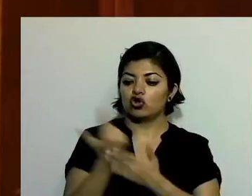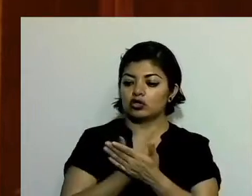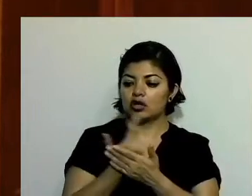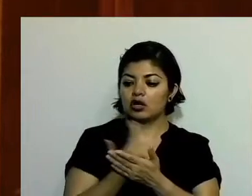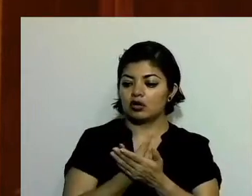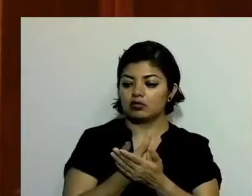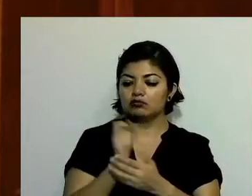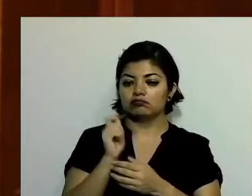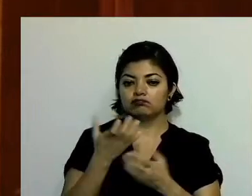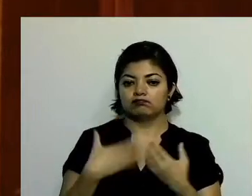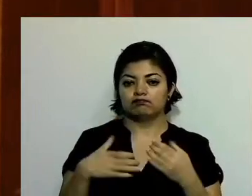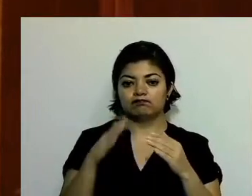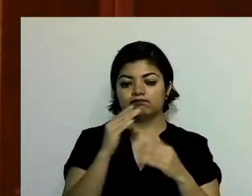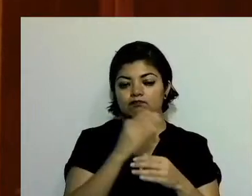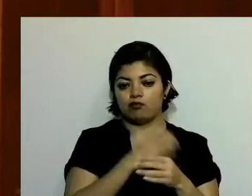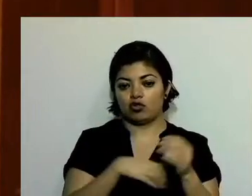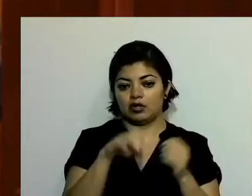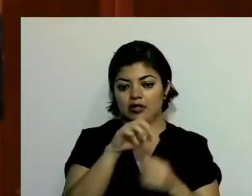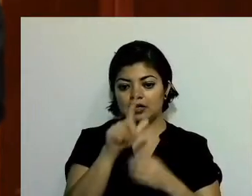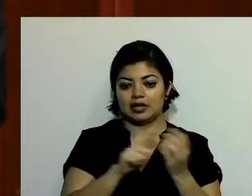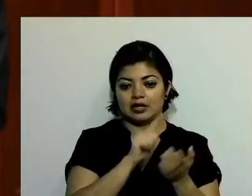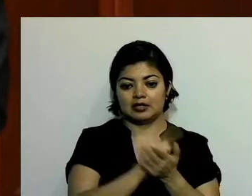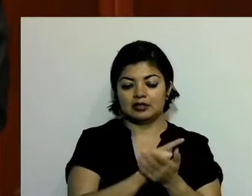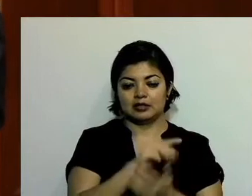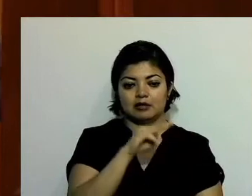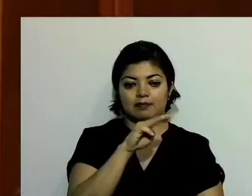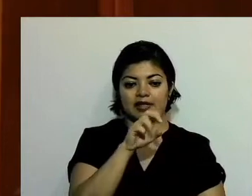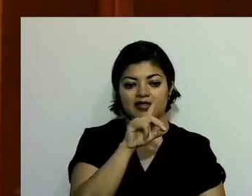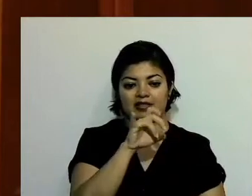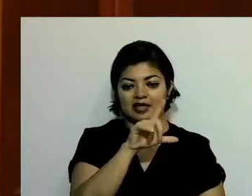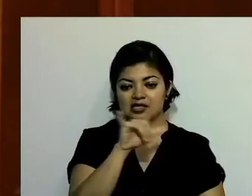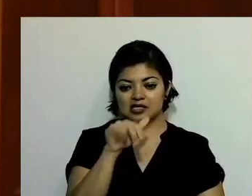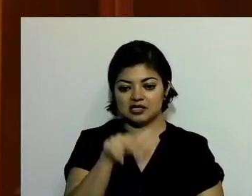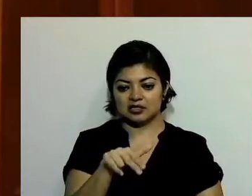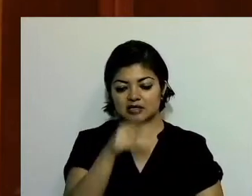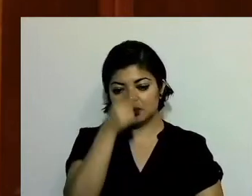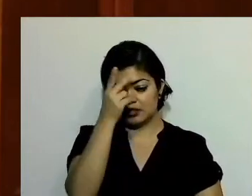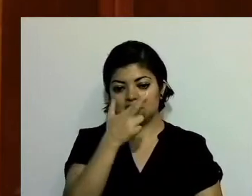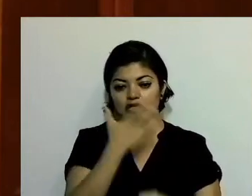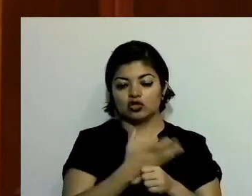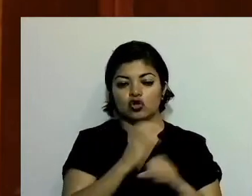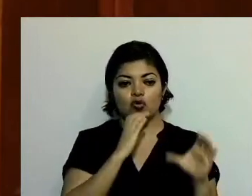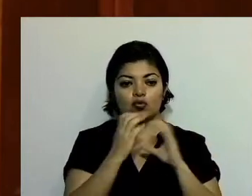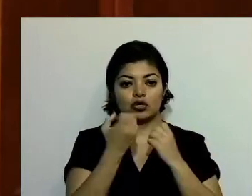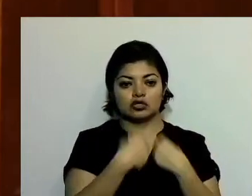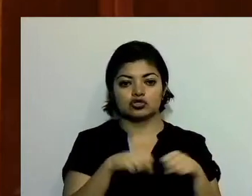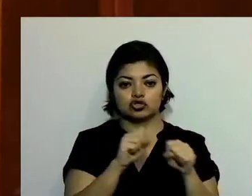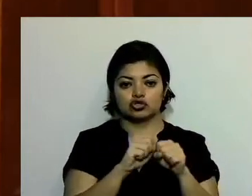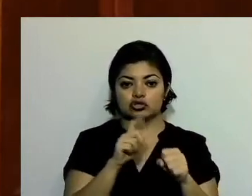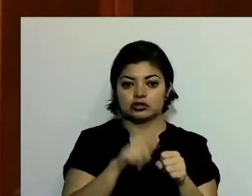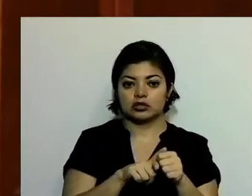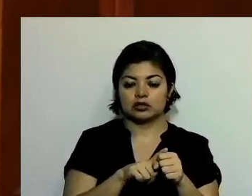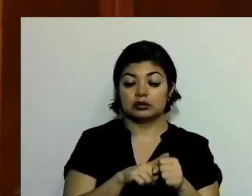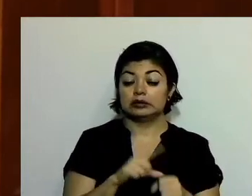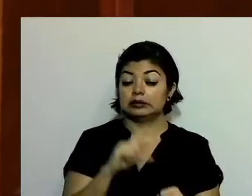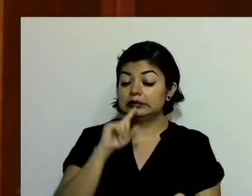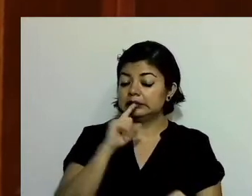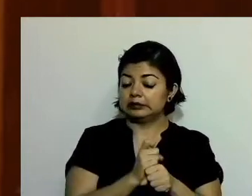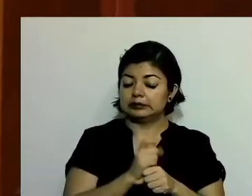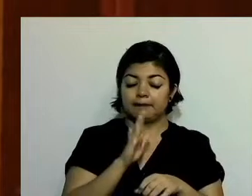Al maestro Alfredo Medellín Retana, director general de Comunicación Social. Y de manera muy particular,